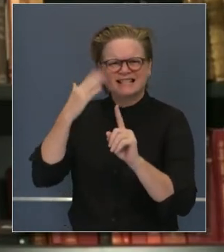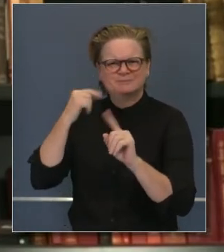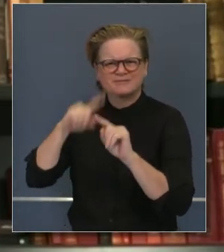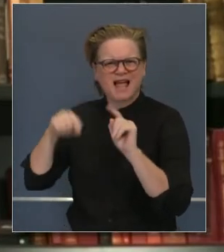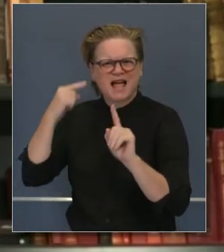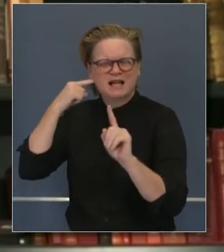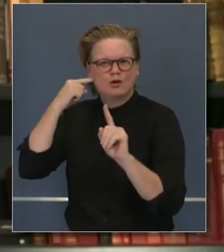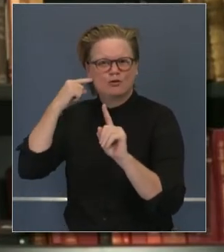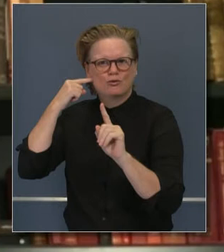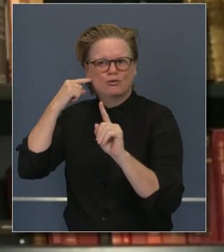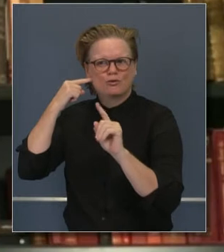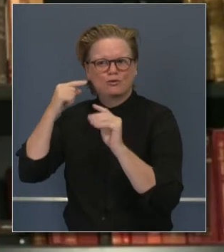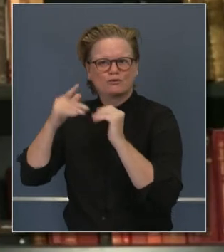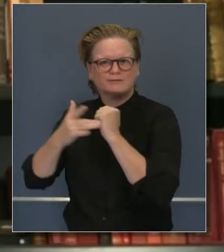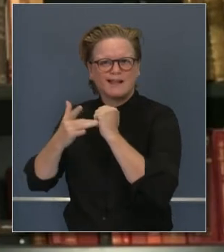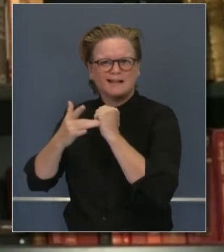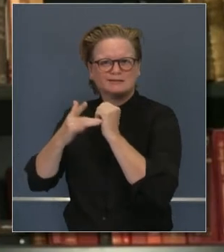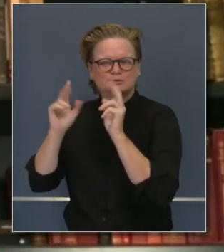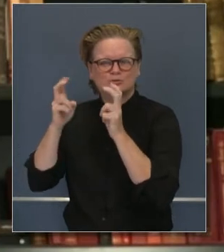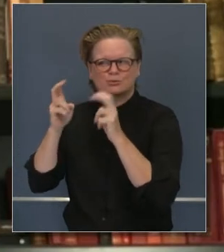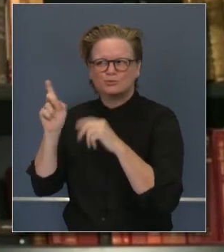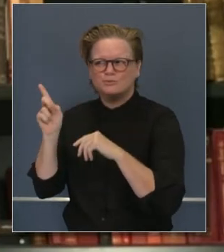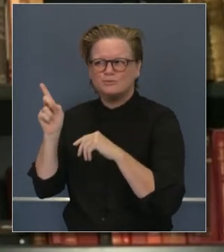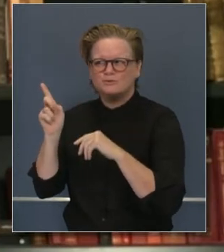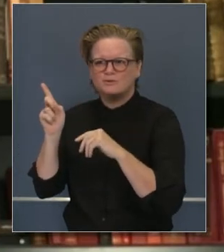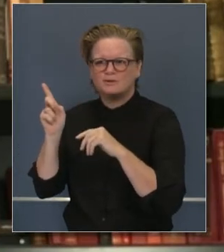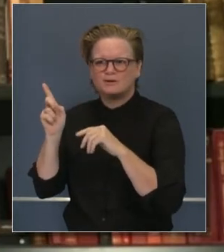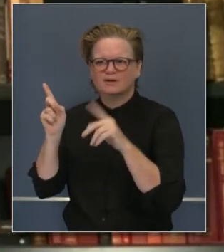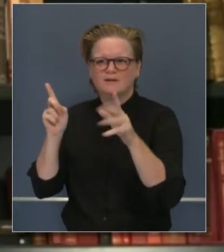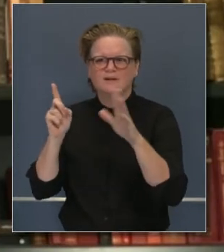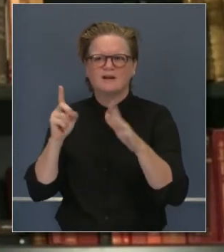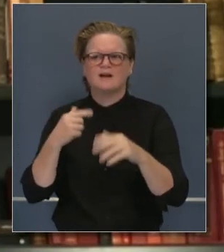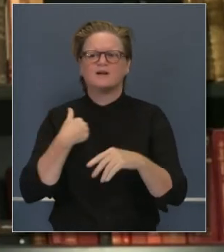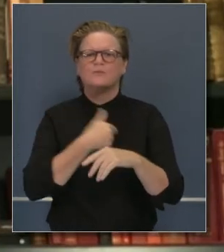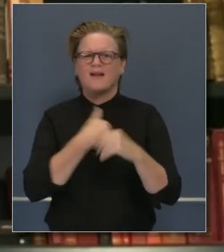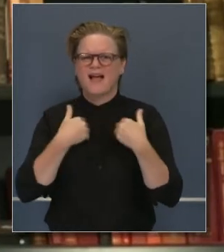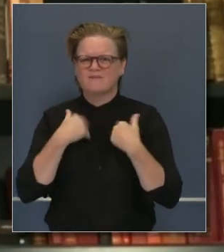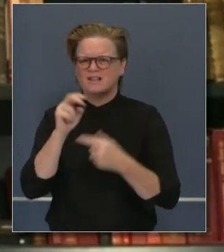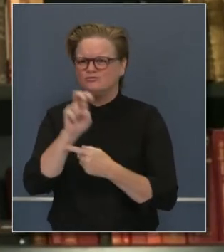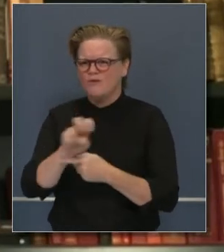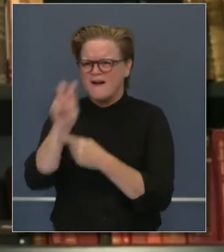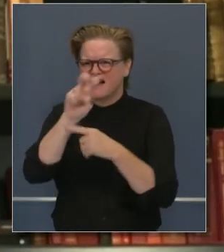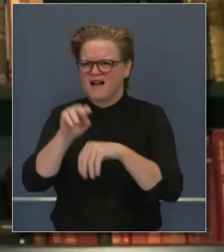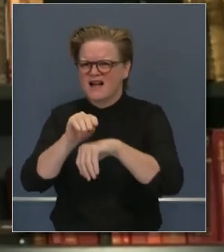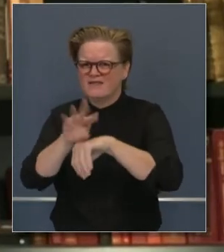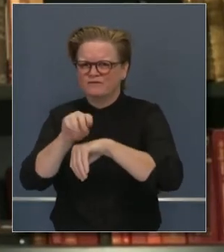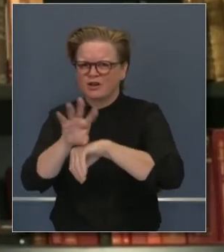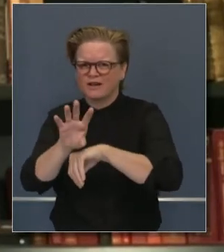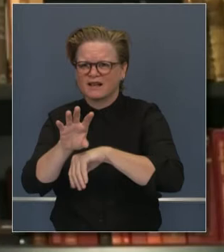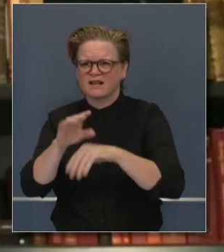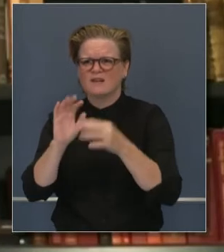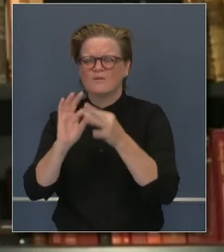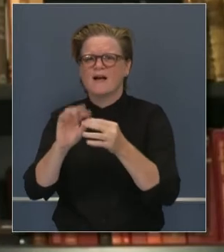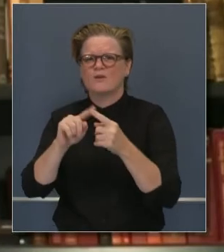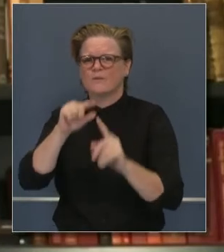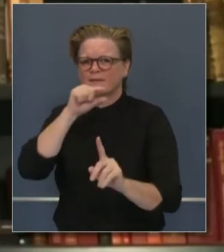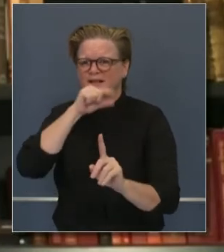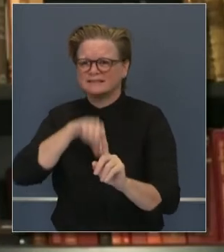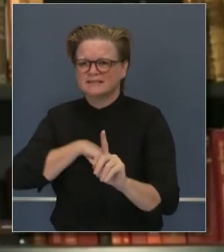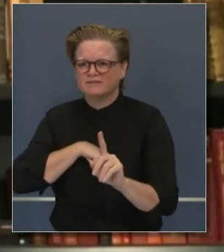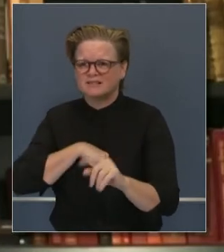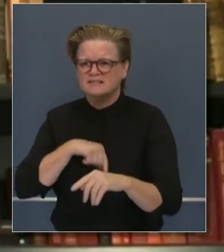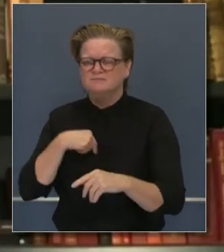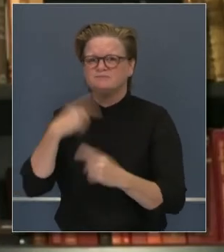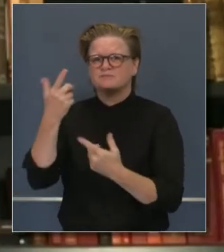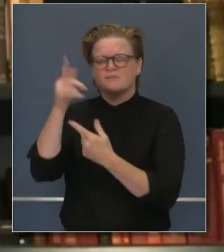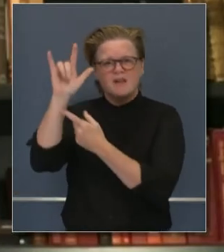técnico. Sobre el Consejo de Viajes, que representa esto en cuanto al Día de Acción de Gracias. Todo el mundo se ha estado